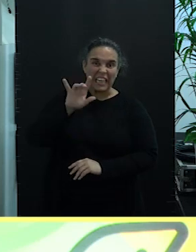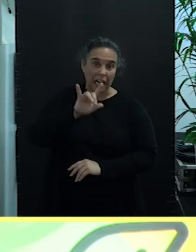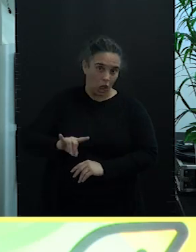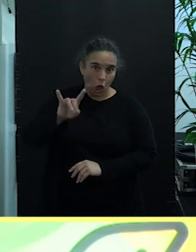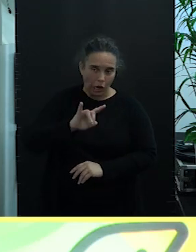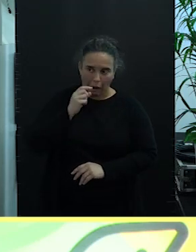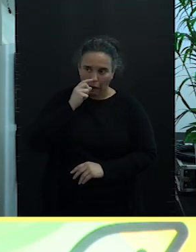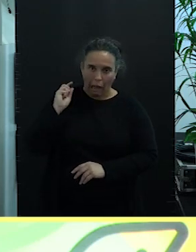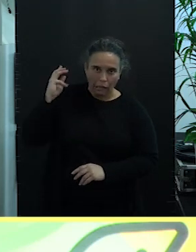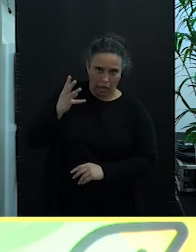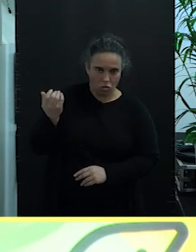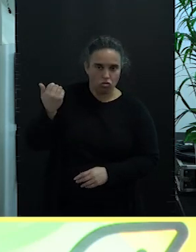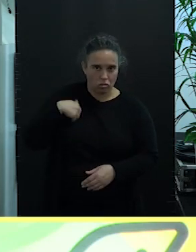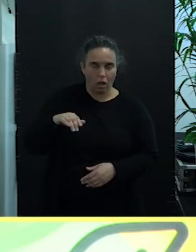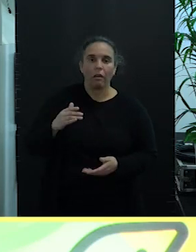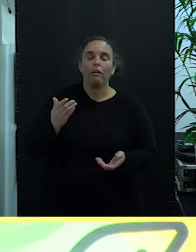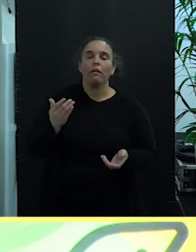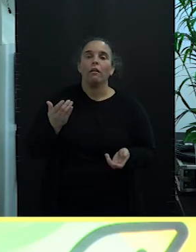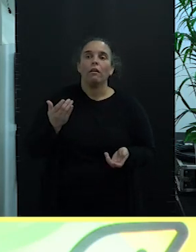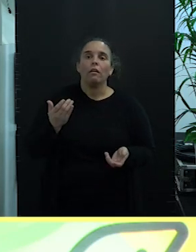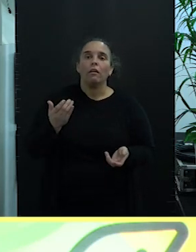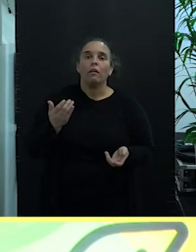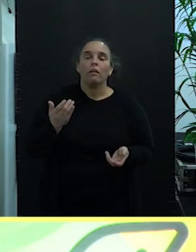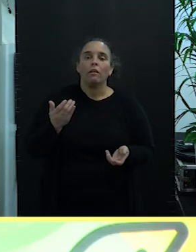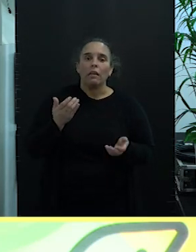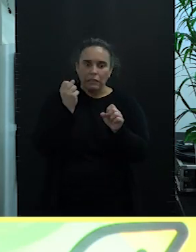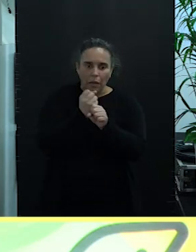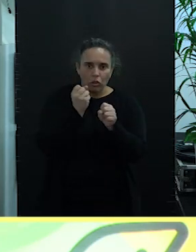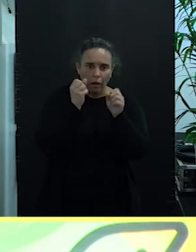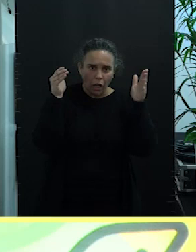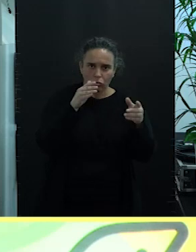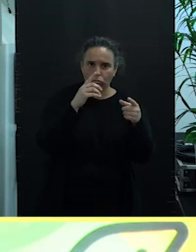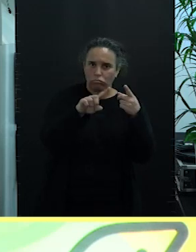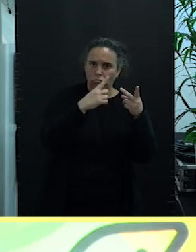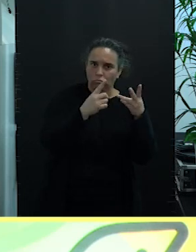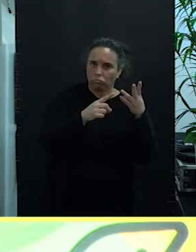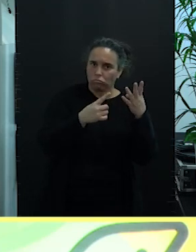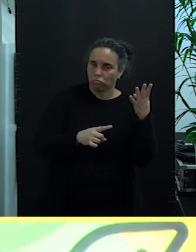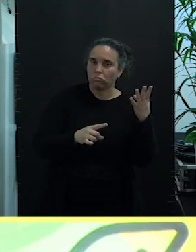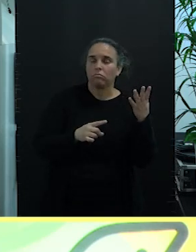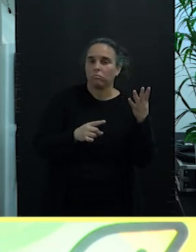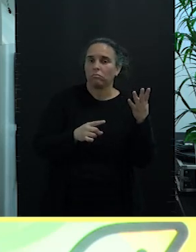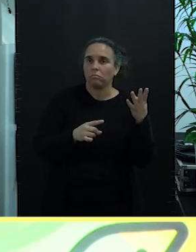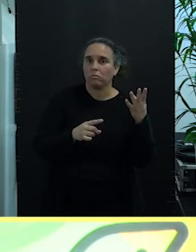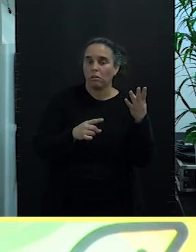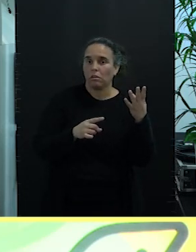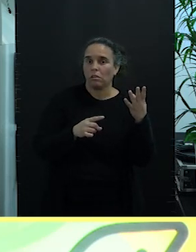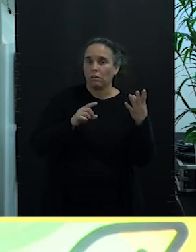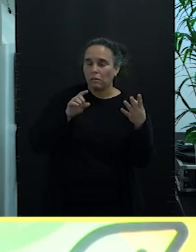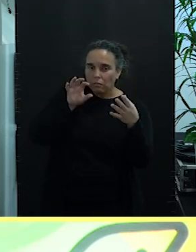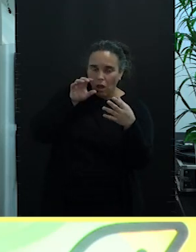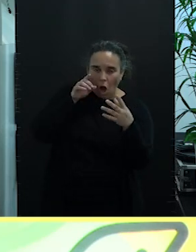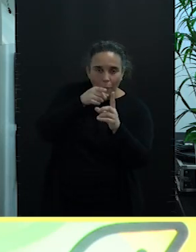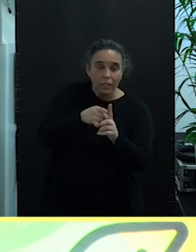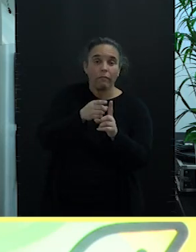precisamente en todos estos aspectos dentro de la economía azul y circular,